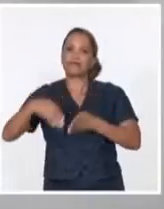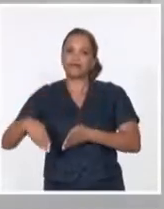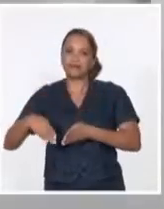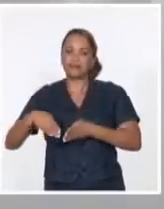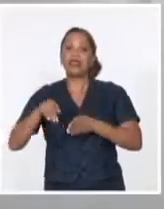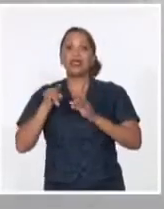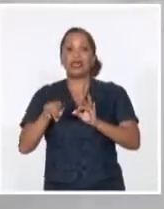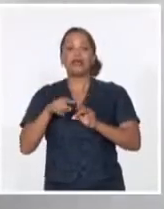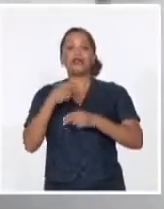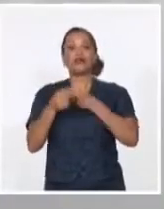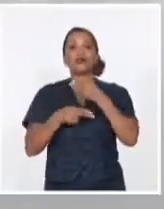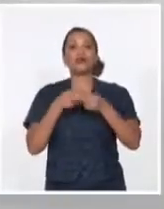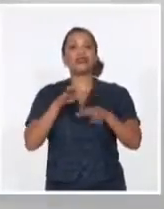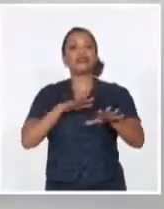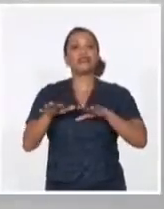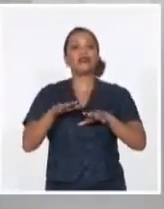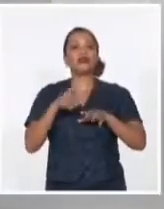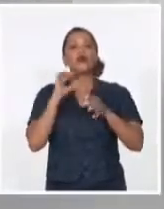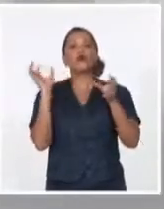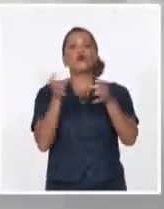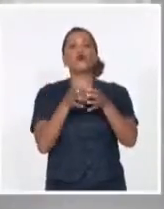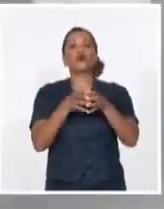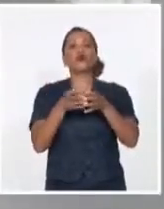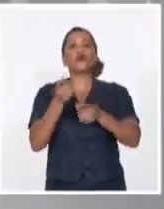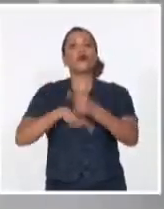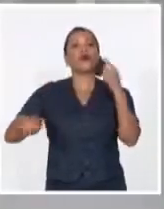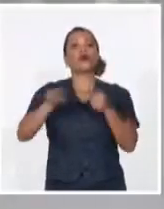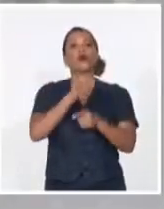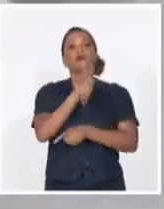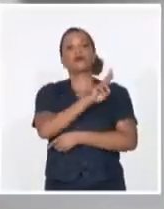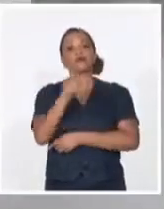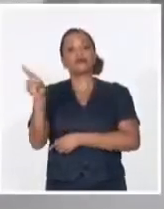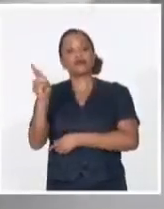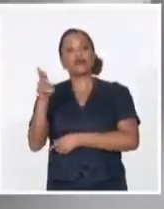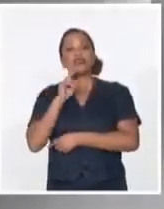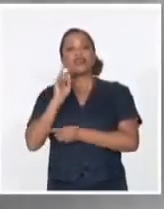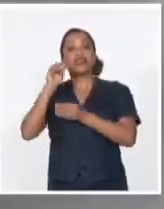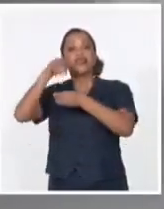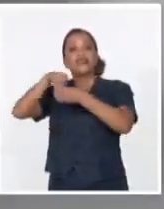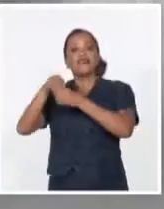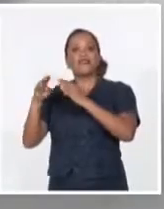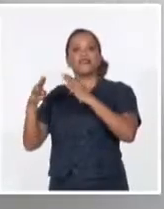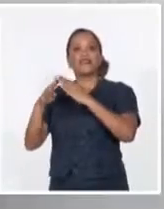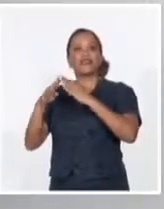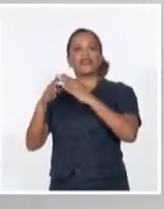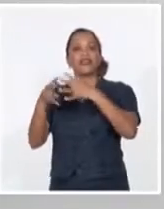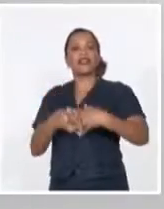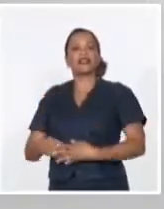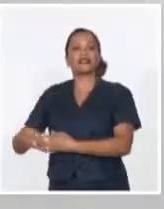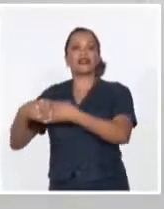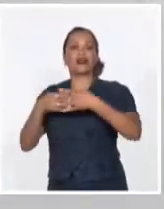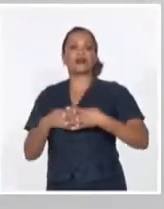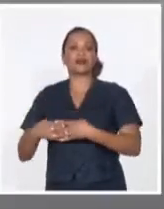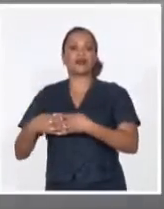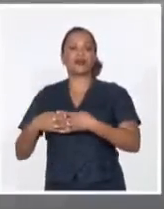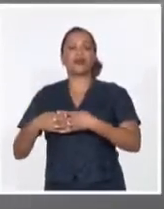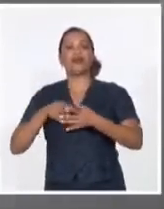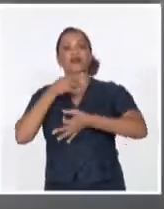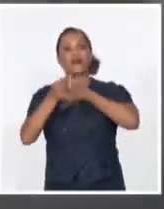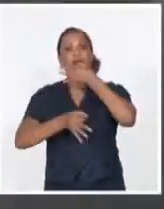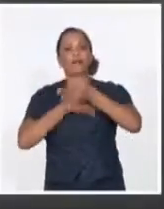fue ejecutada por un grupo anticastrista, radicado y protegido en los Estados Unidos. Así lo confirmó el